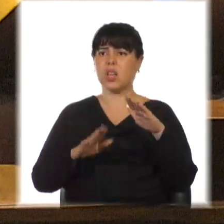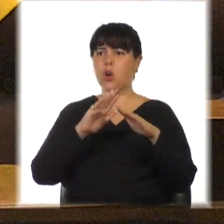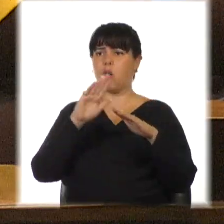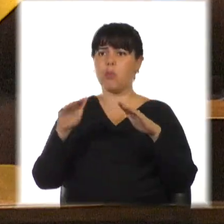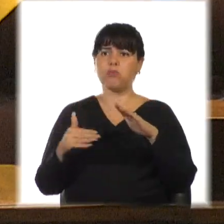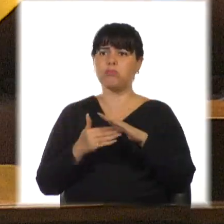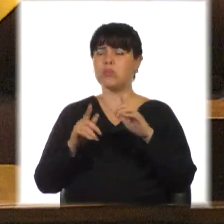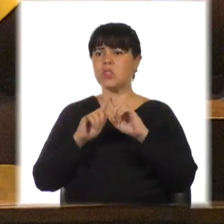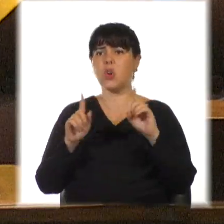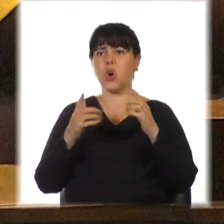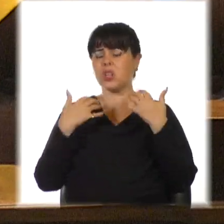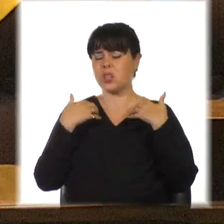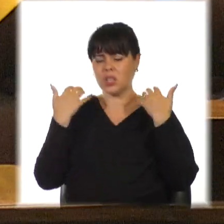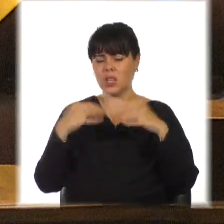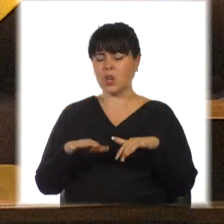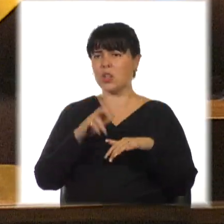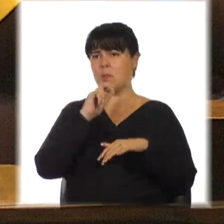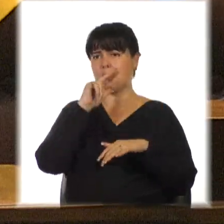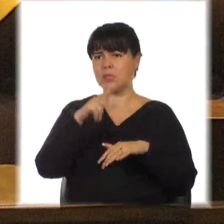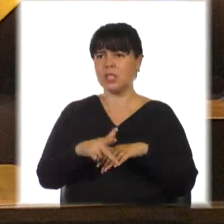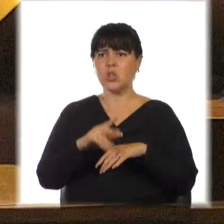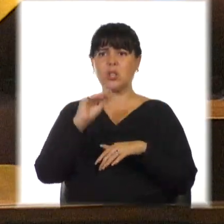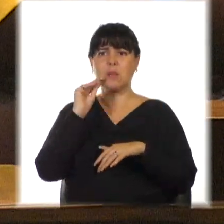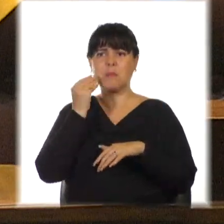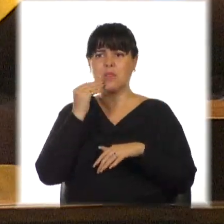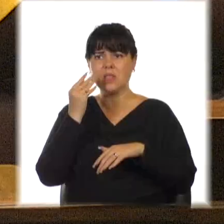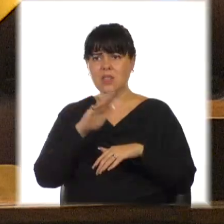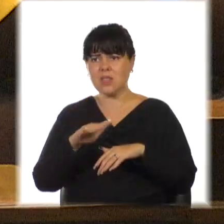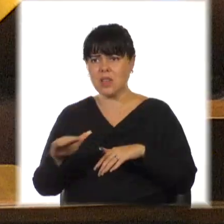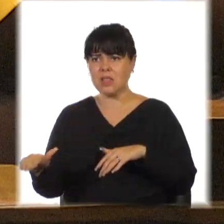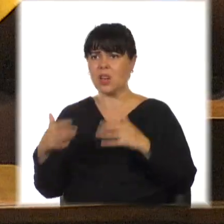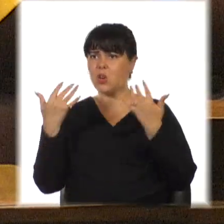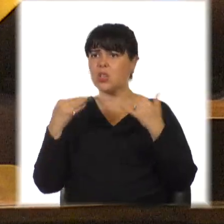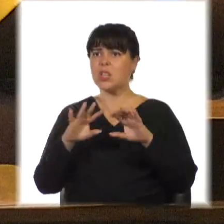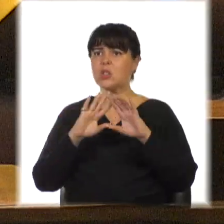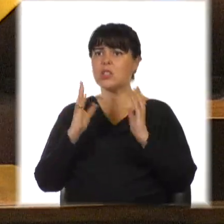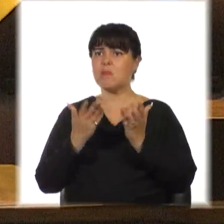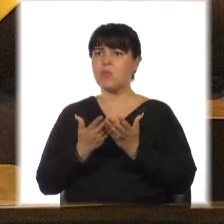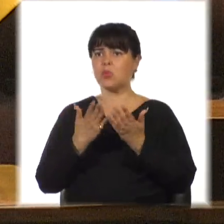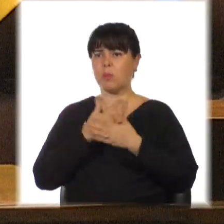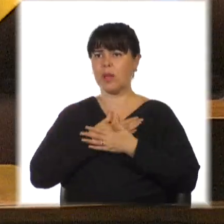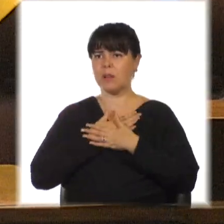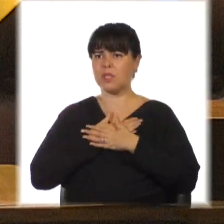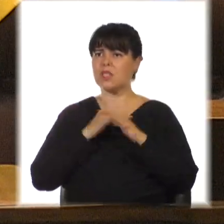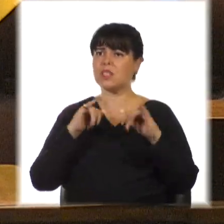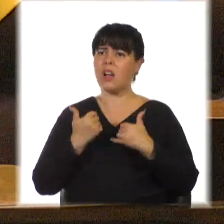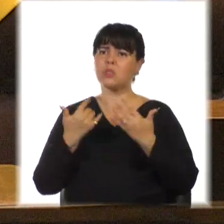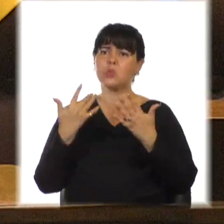No quiero ese mundo para mis hijos y mis nietas. No quiero ese mundo para mí. Ya lo sufrimos demasiado.